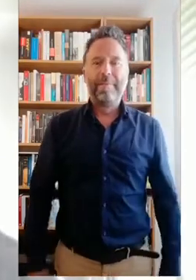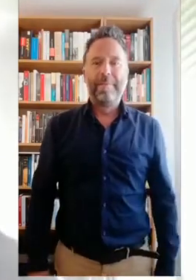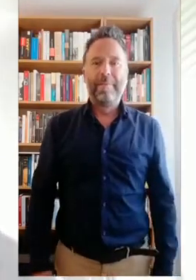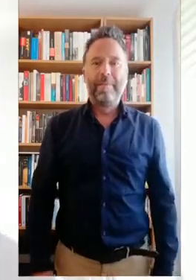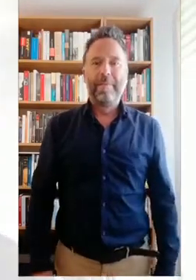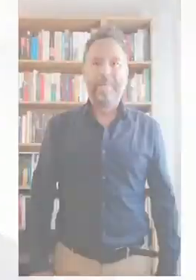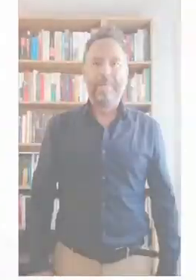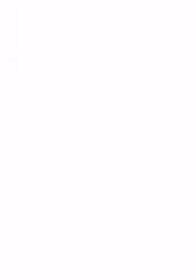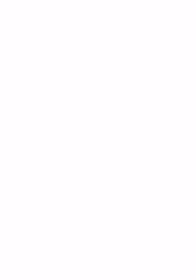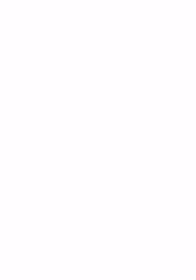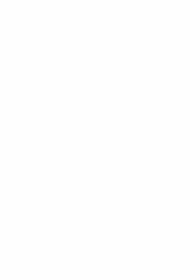quedarte en casa.